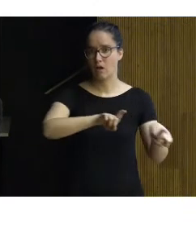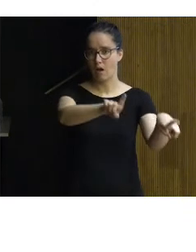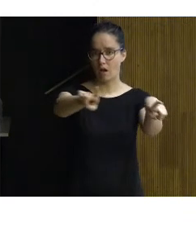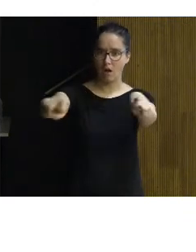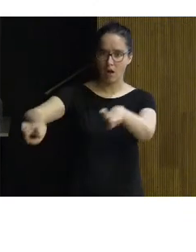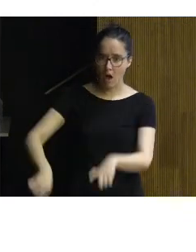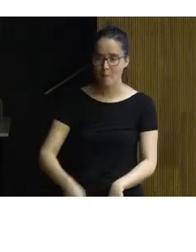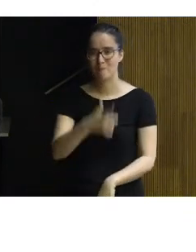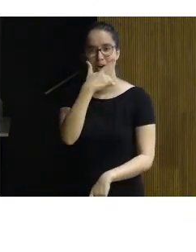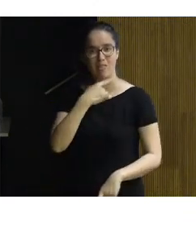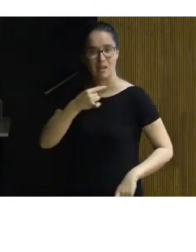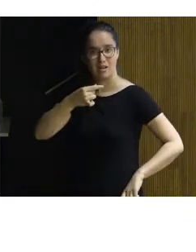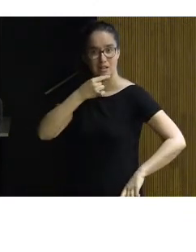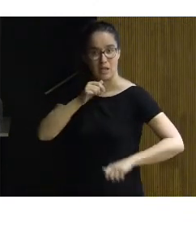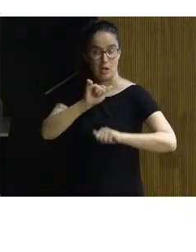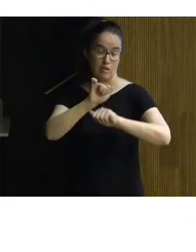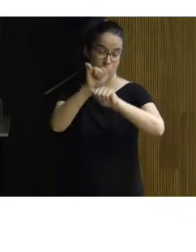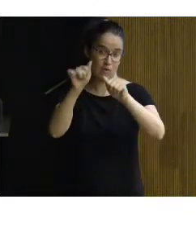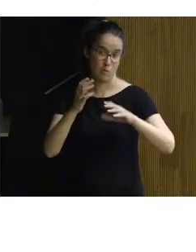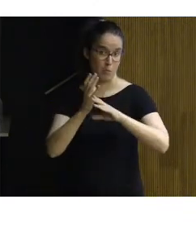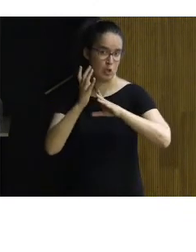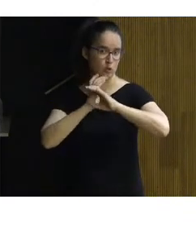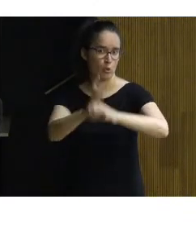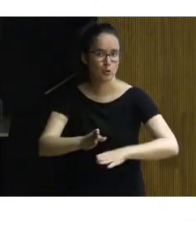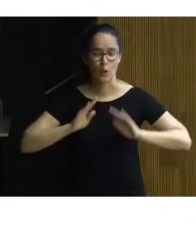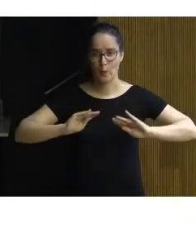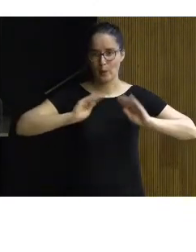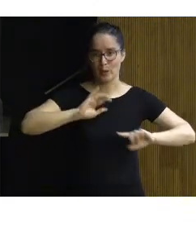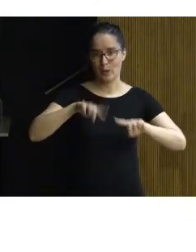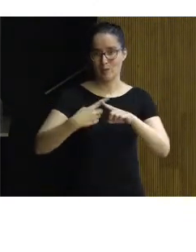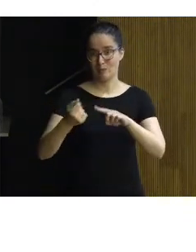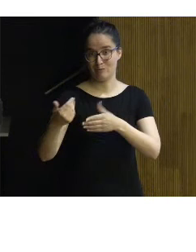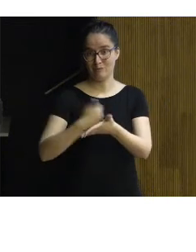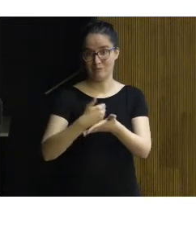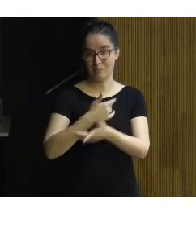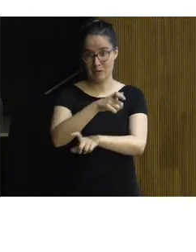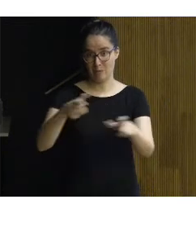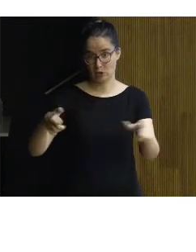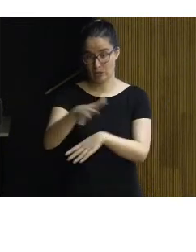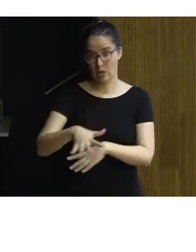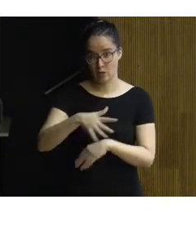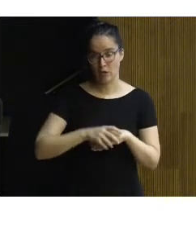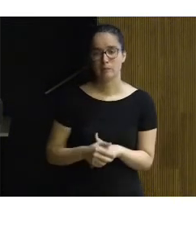y facilitar el desplazamiento de forma conjunta incluso divertida y de paso rentable para la población local.